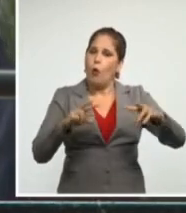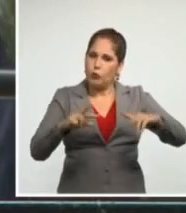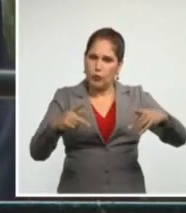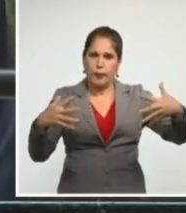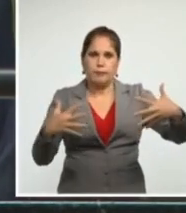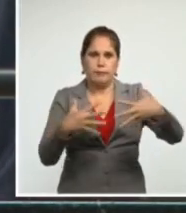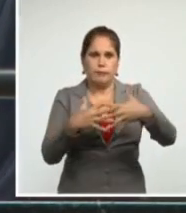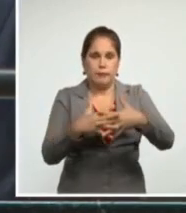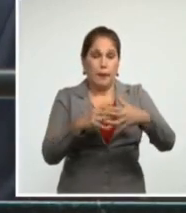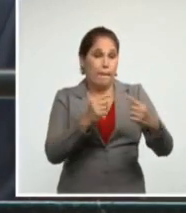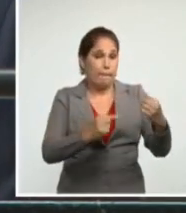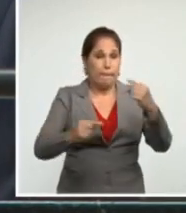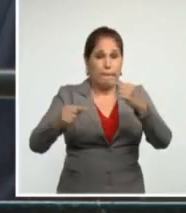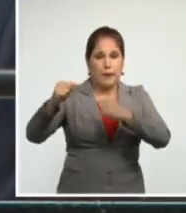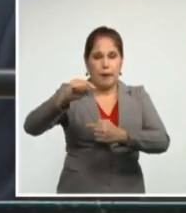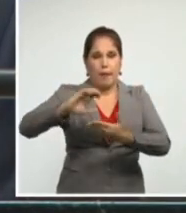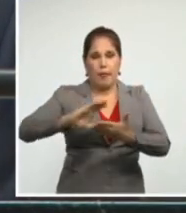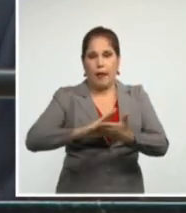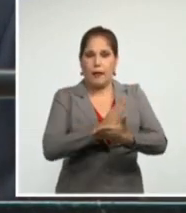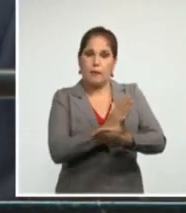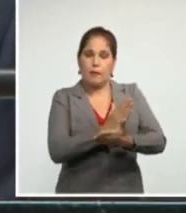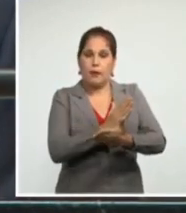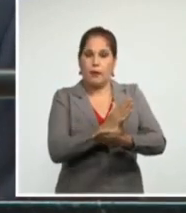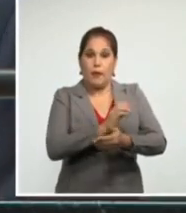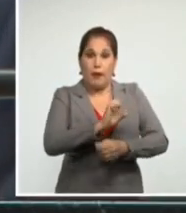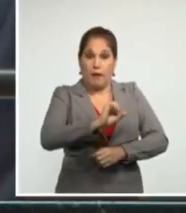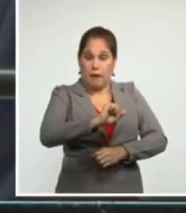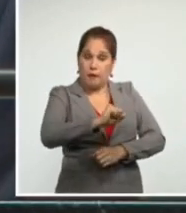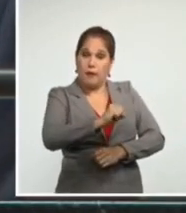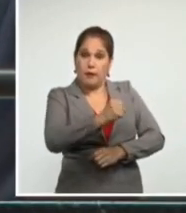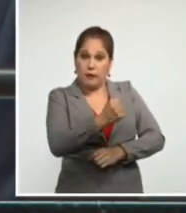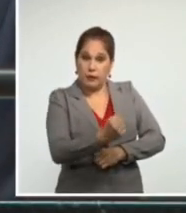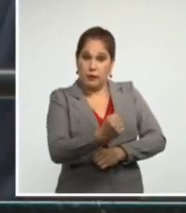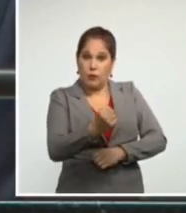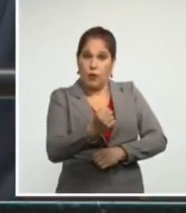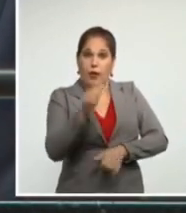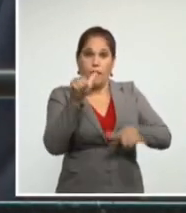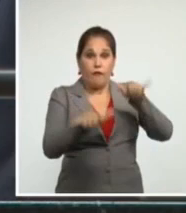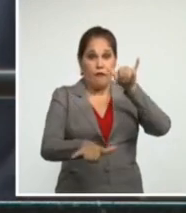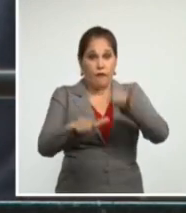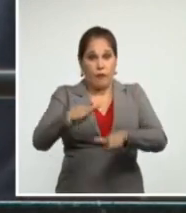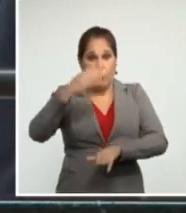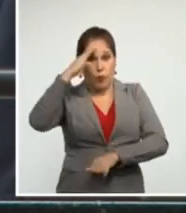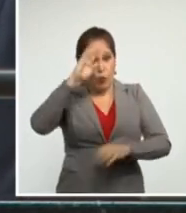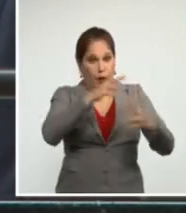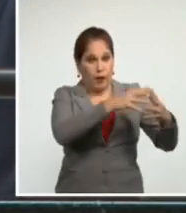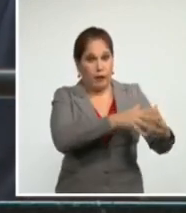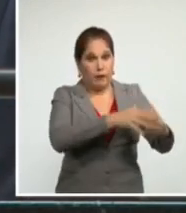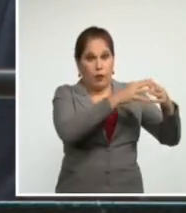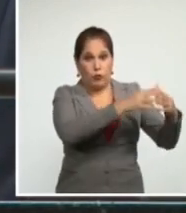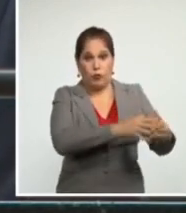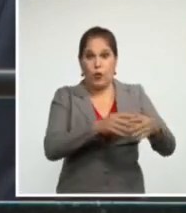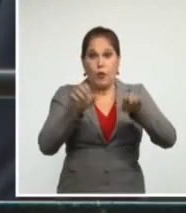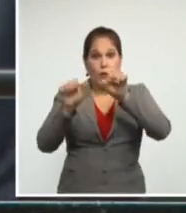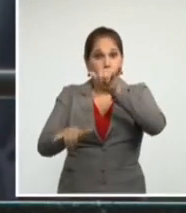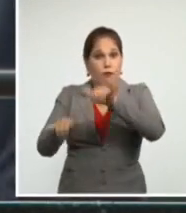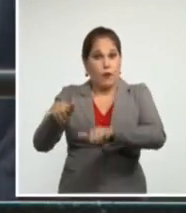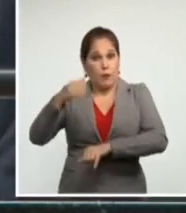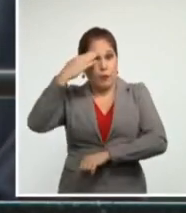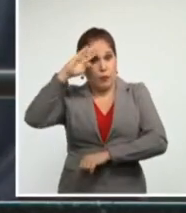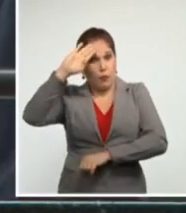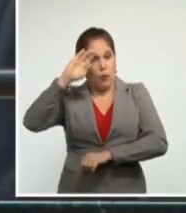la eliminación de las restricciones a los viajes a Cuba, las remesas y el